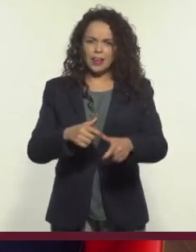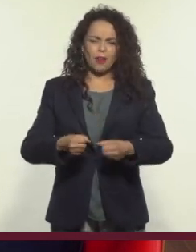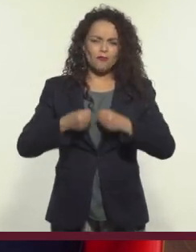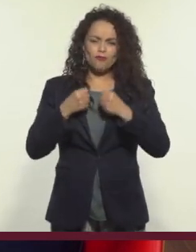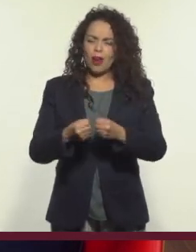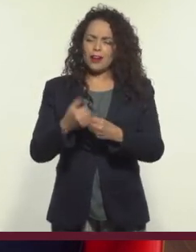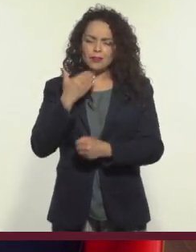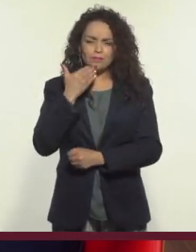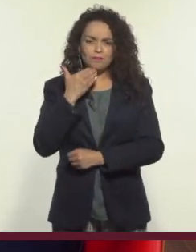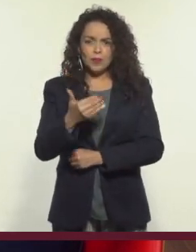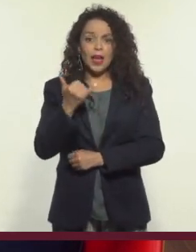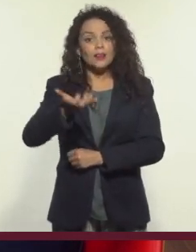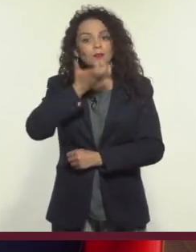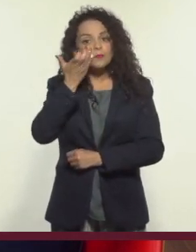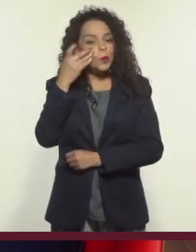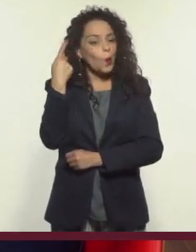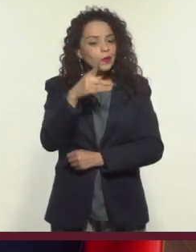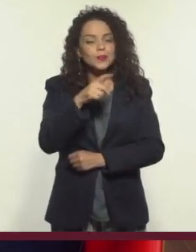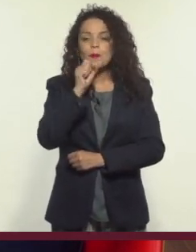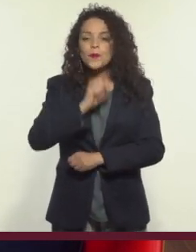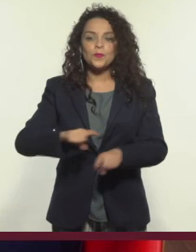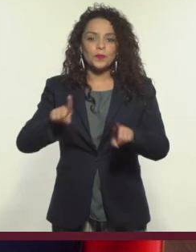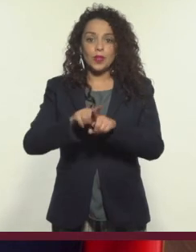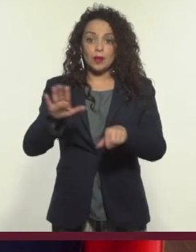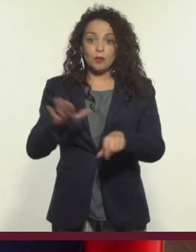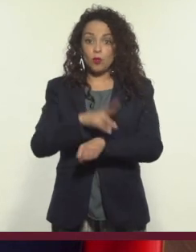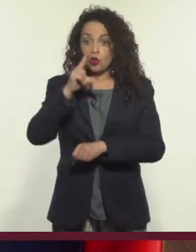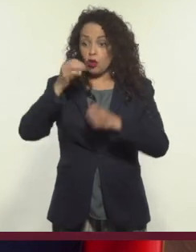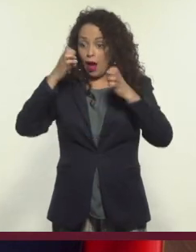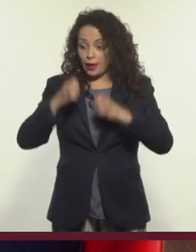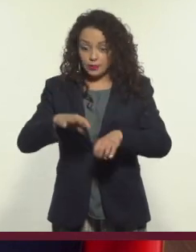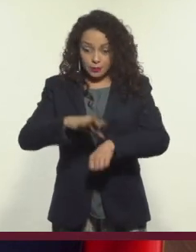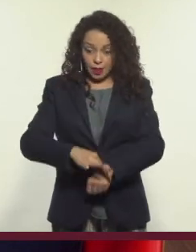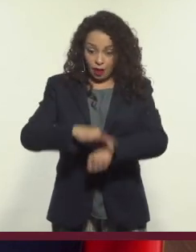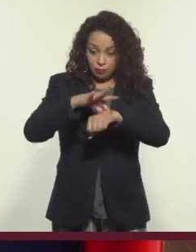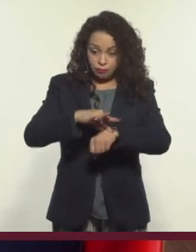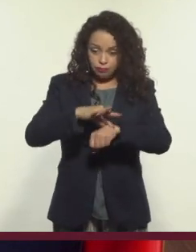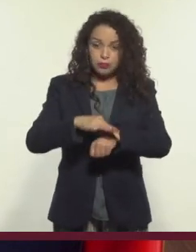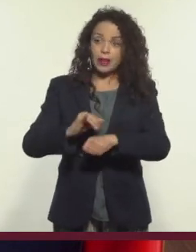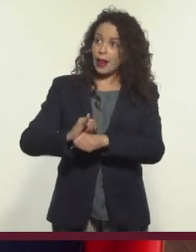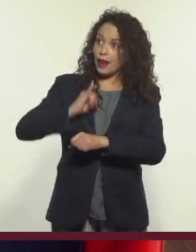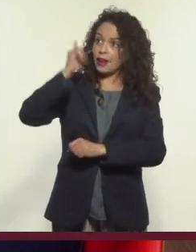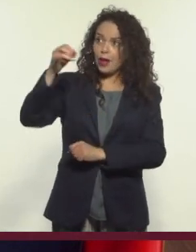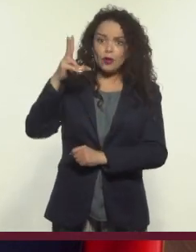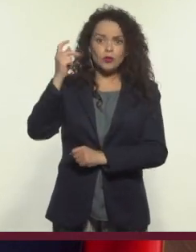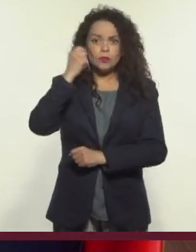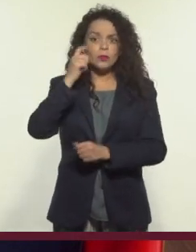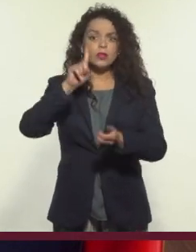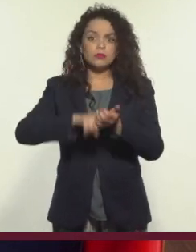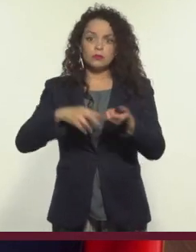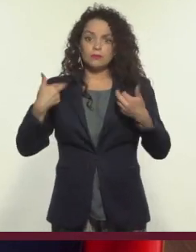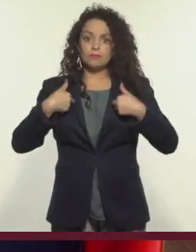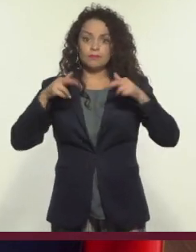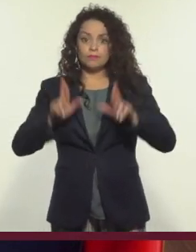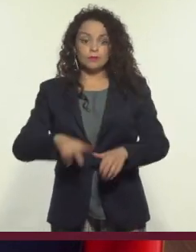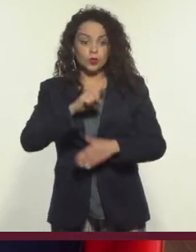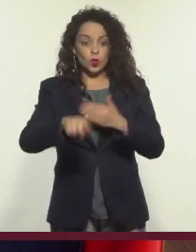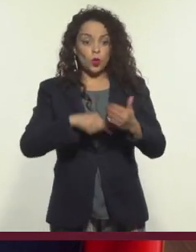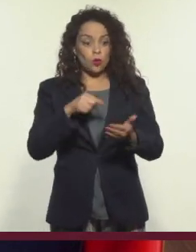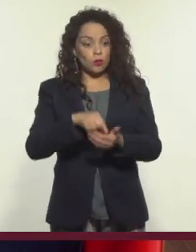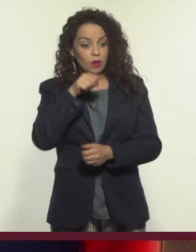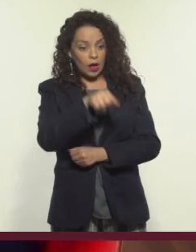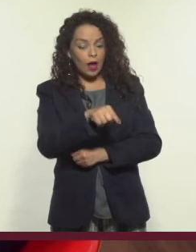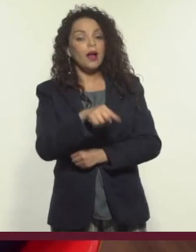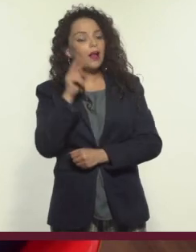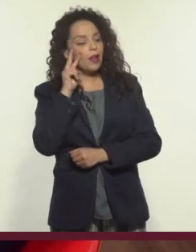mantienen fuertes, al igual que sus costumbres, ya que aunque no se esté físicamente, los que están lejos tienen representación en el lugar